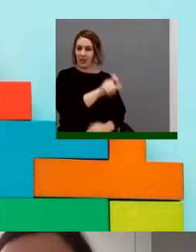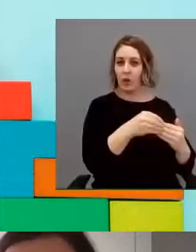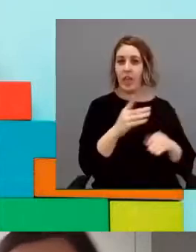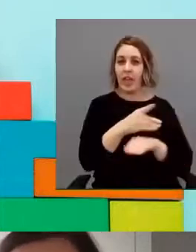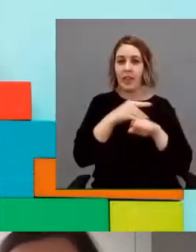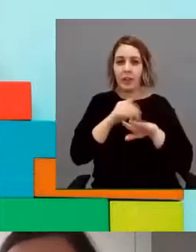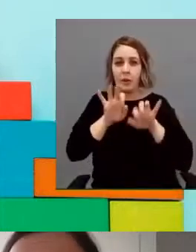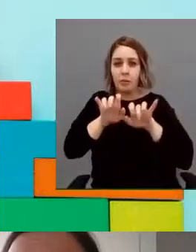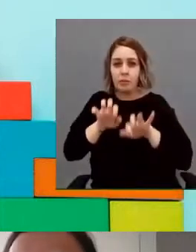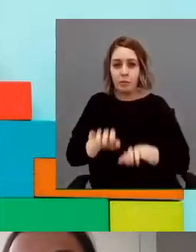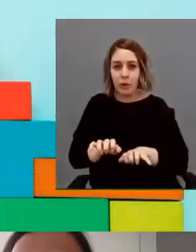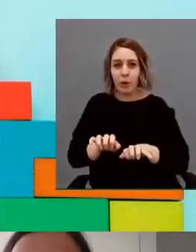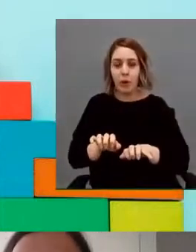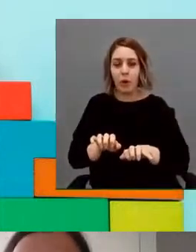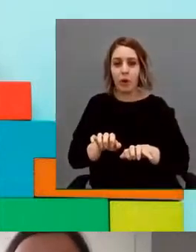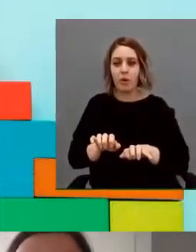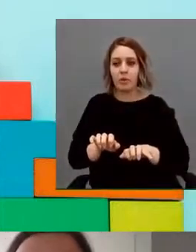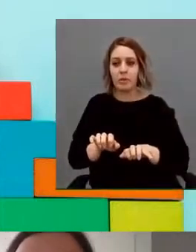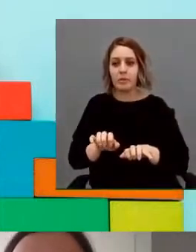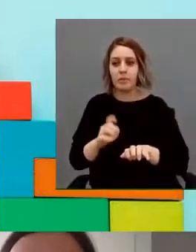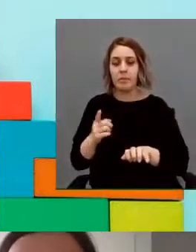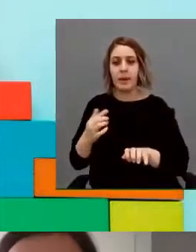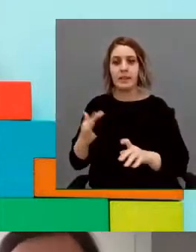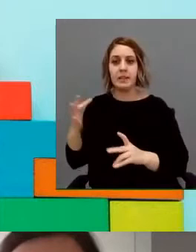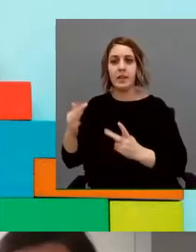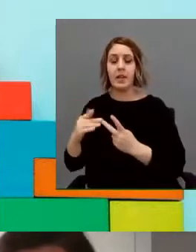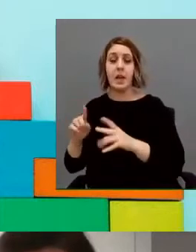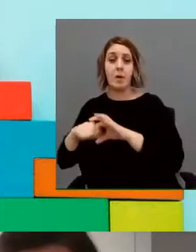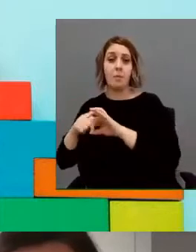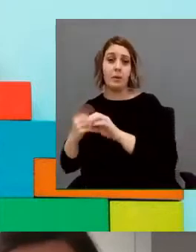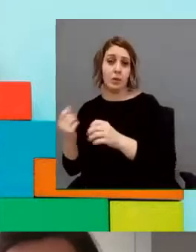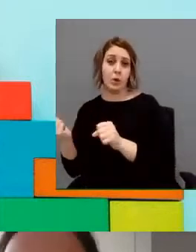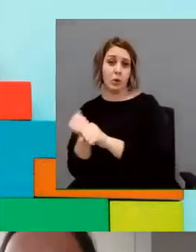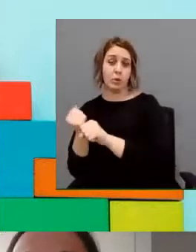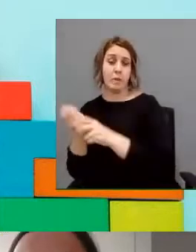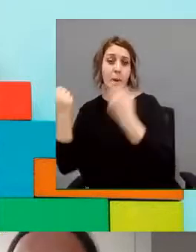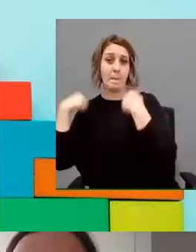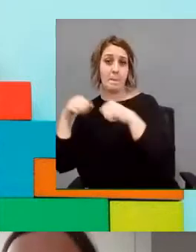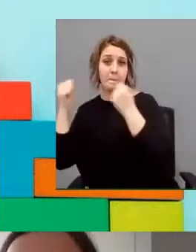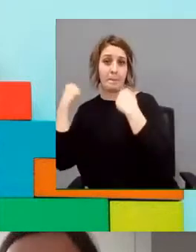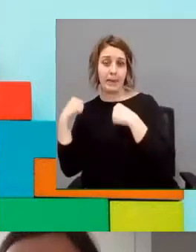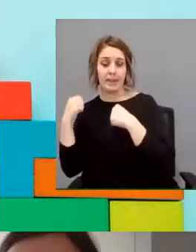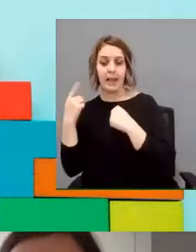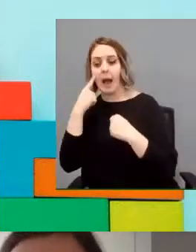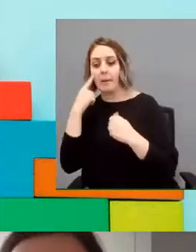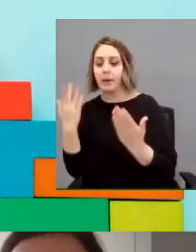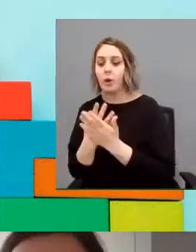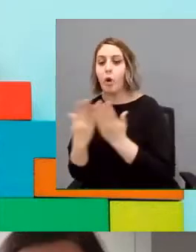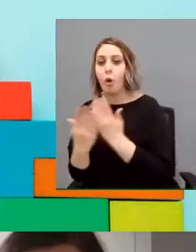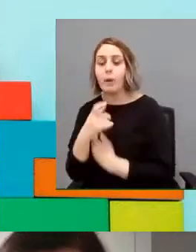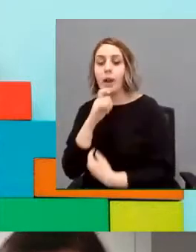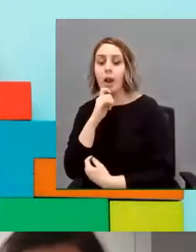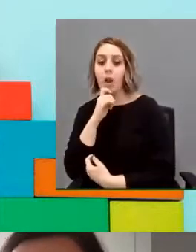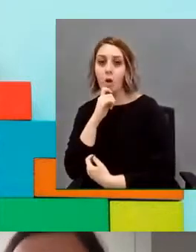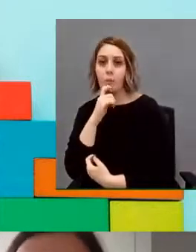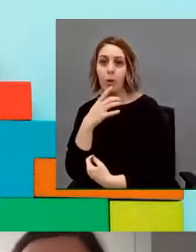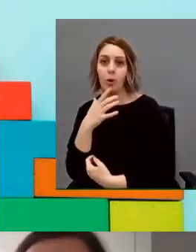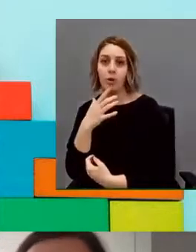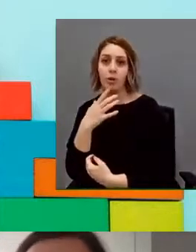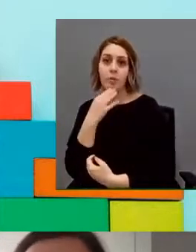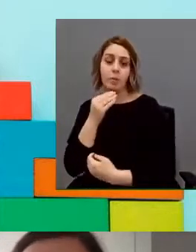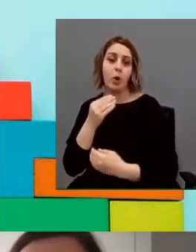el puesto que había para poder realizar las prácticas este año con la pandemia, que era de reponedor.